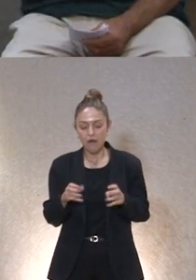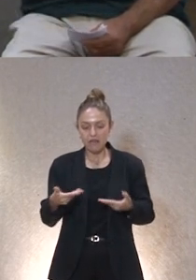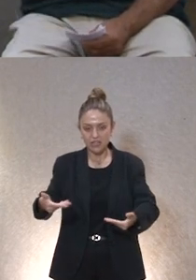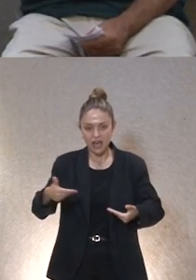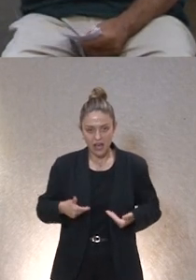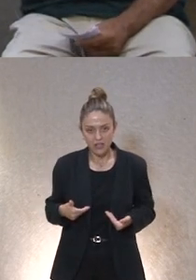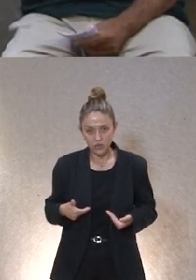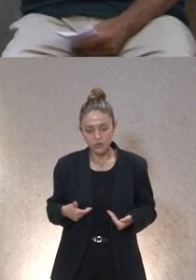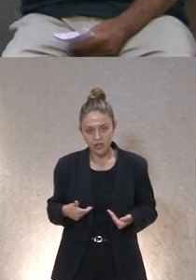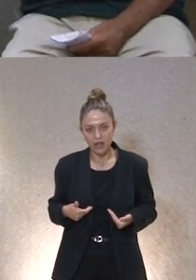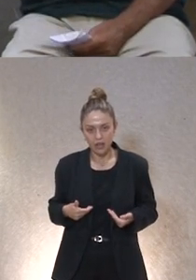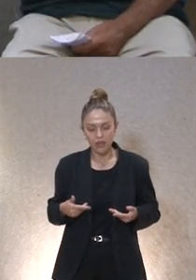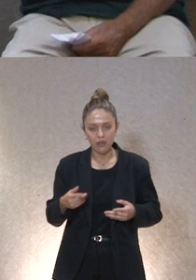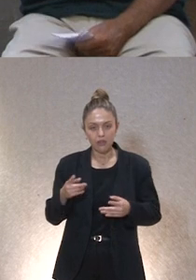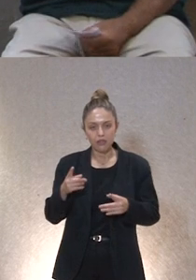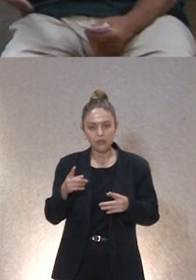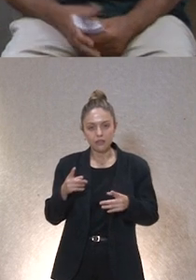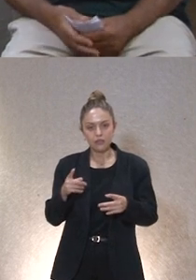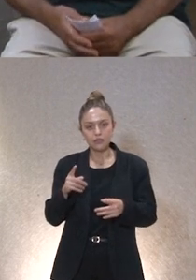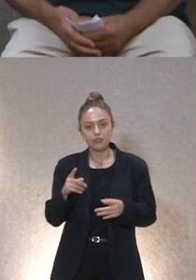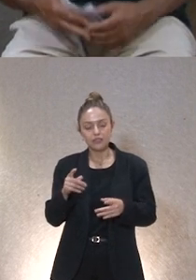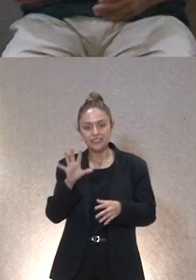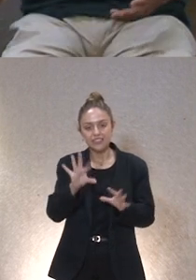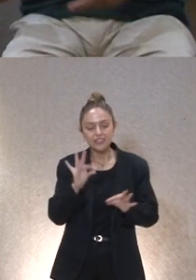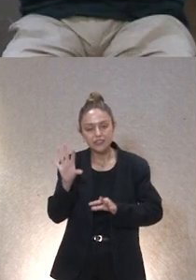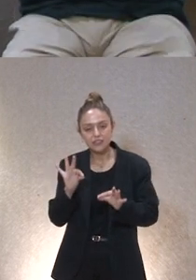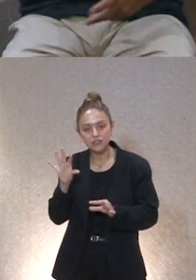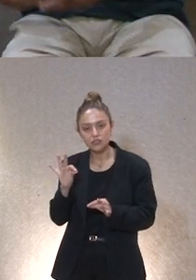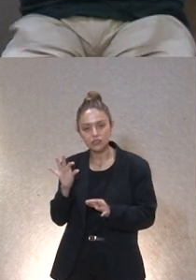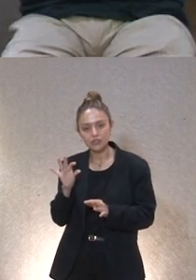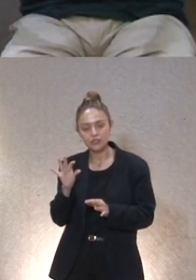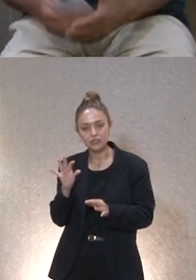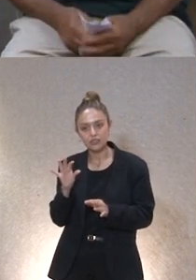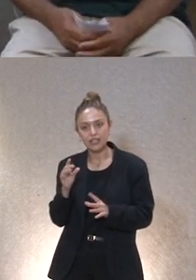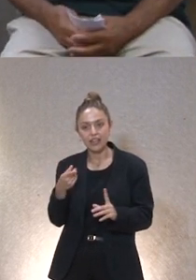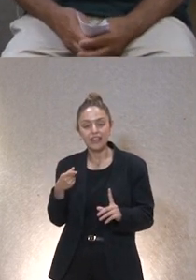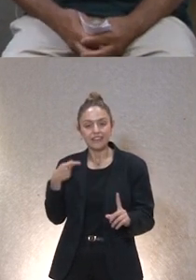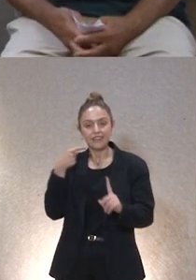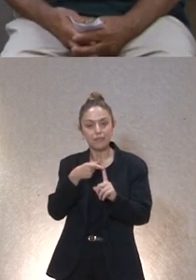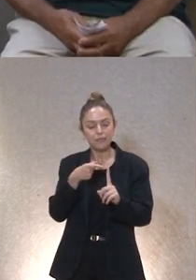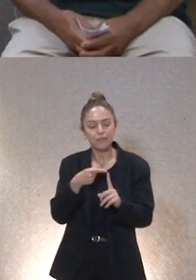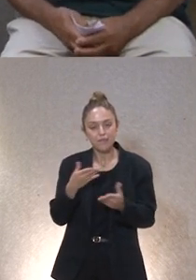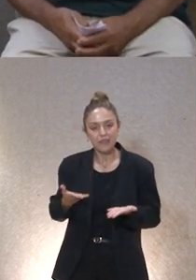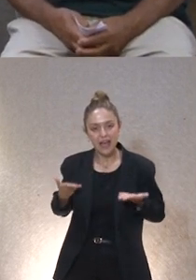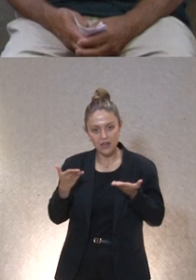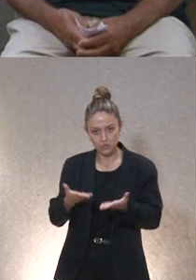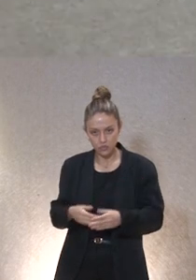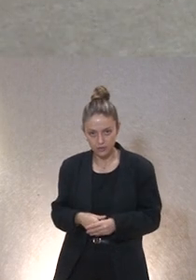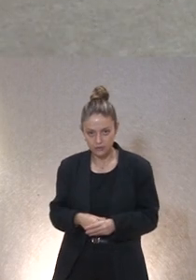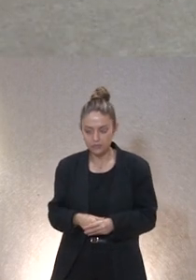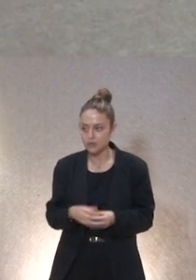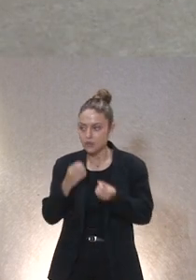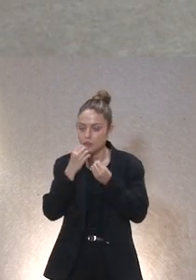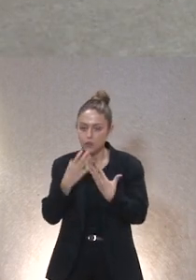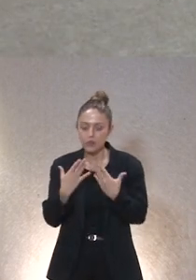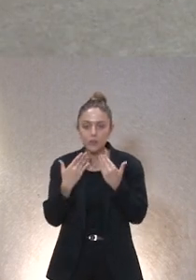en determinados aspectos para conformar esas decisiones y a lo mejor también para ayudar a ejecutar las decisiones muy